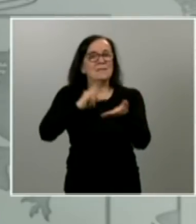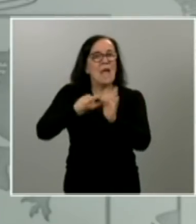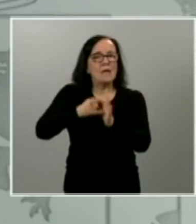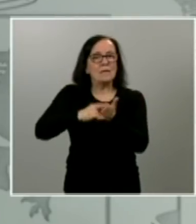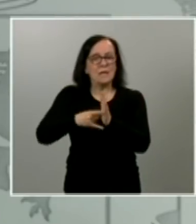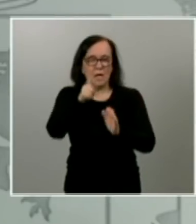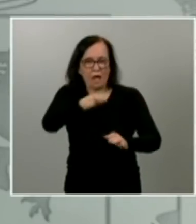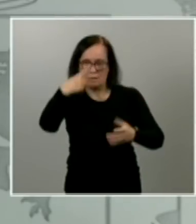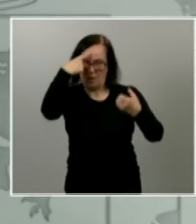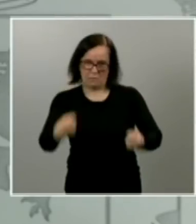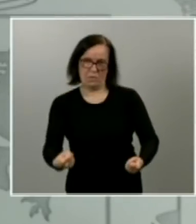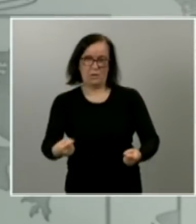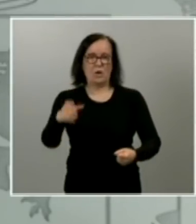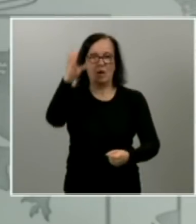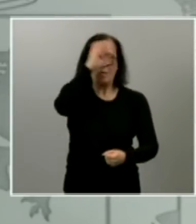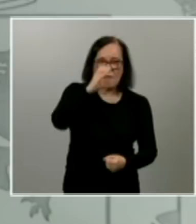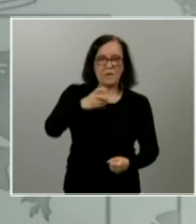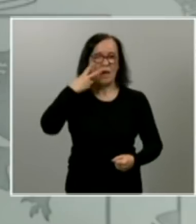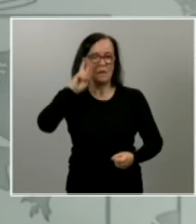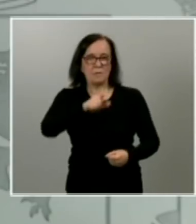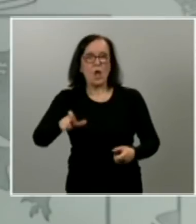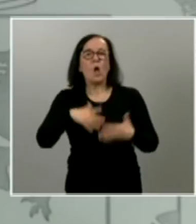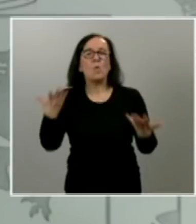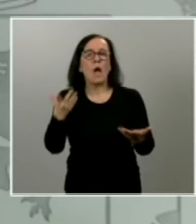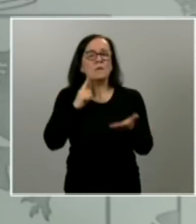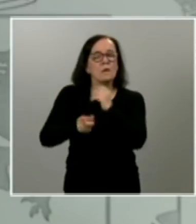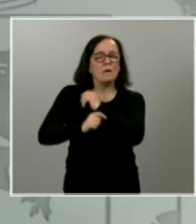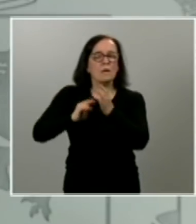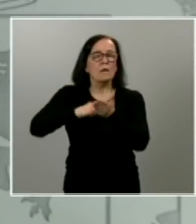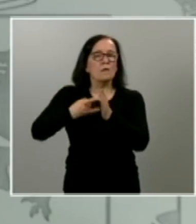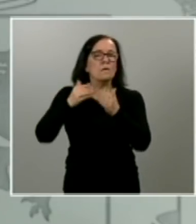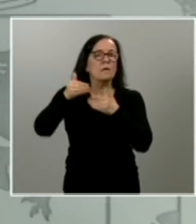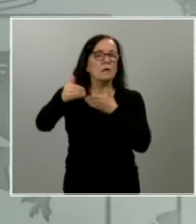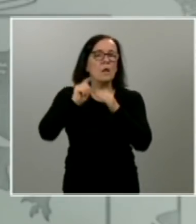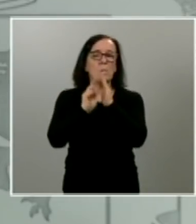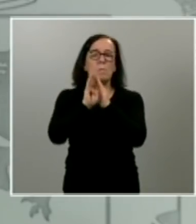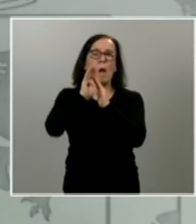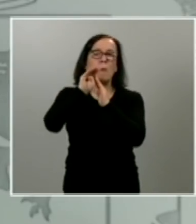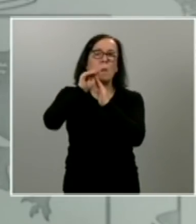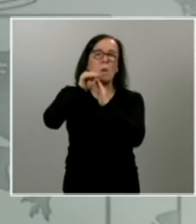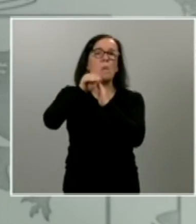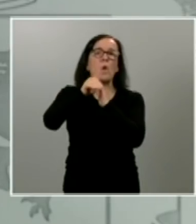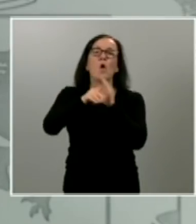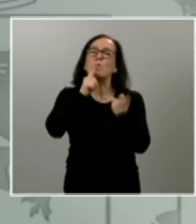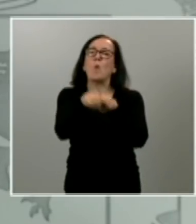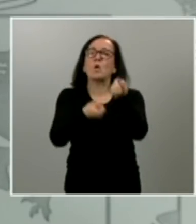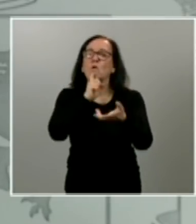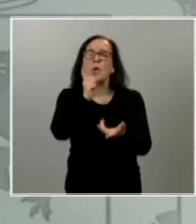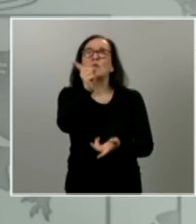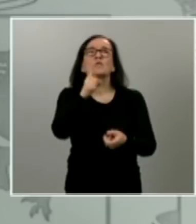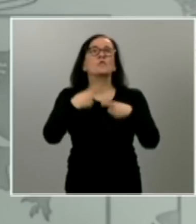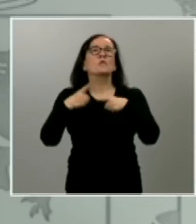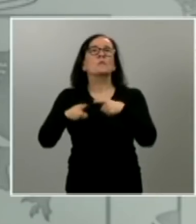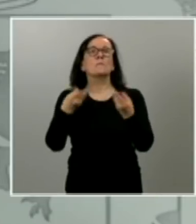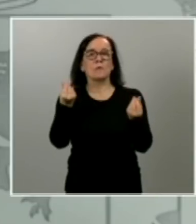sabe la ciencia los expertos sobre cuáles son las estrategias de desescalada tenéis que tener en cuenta también una cosa somos